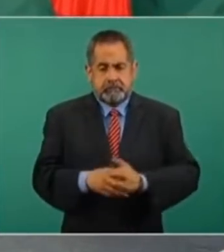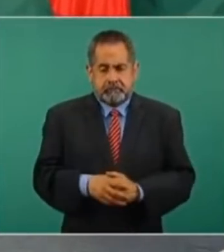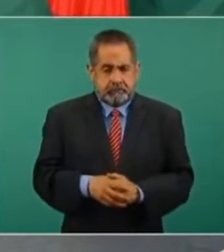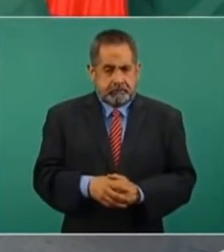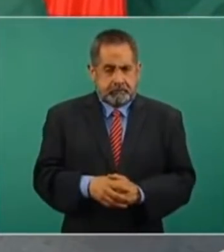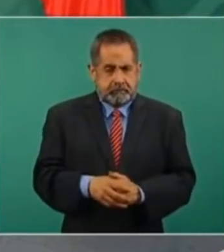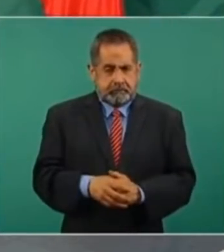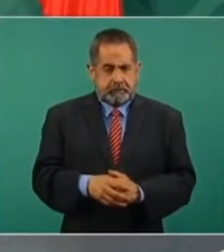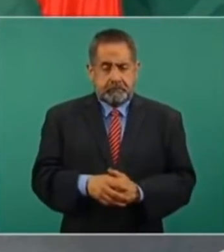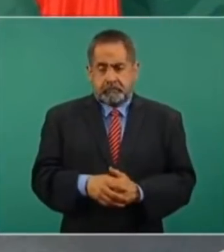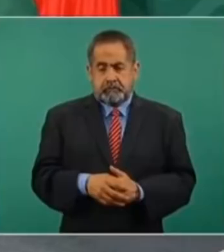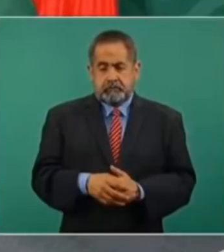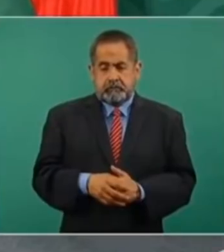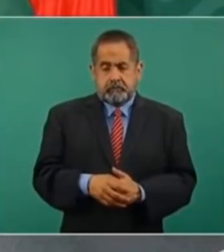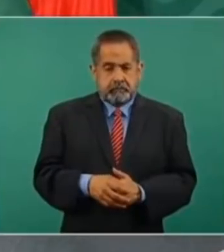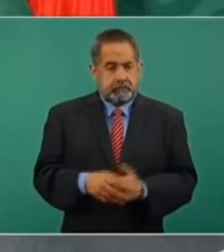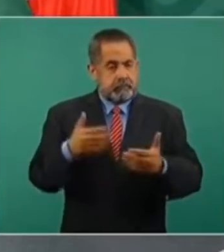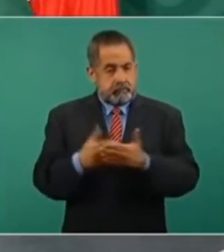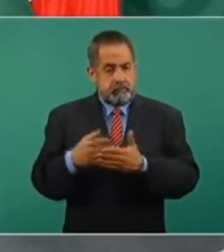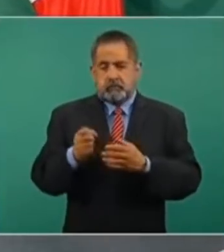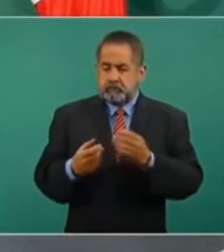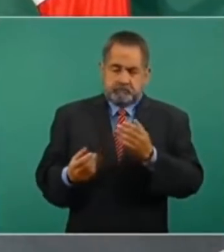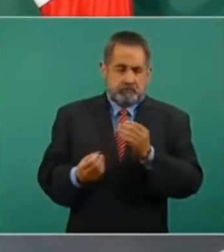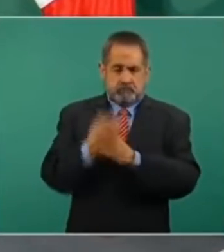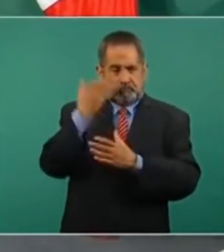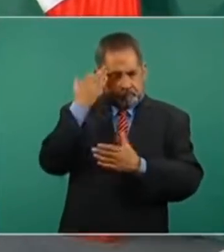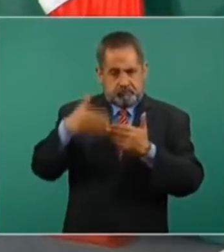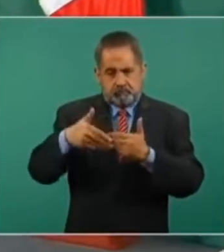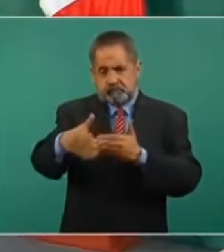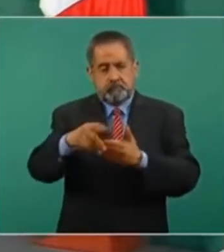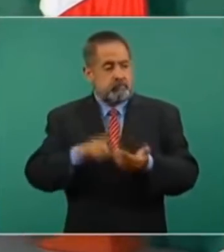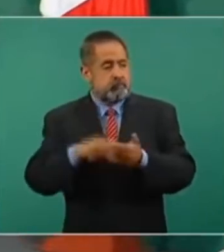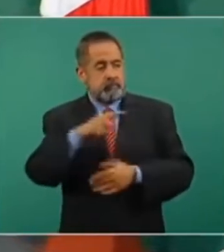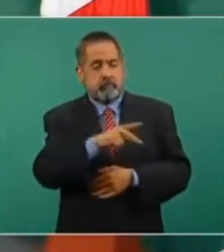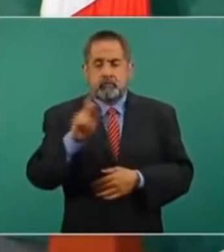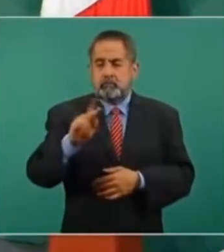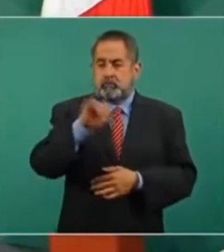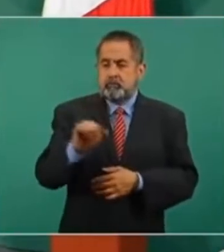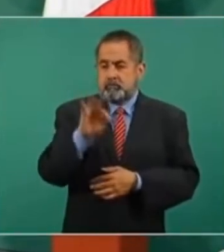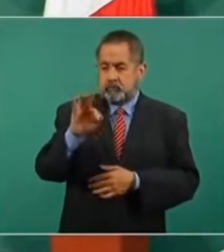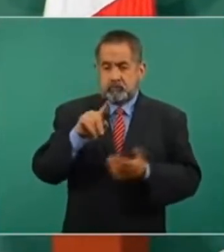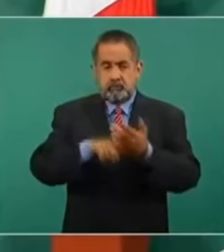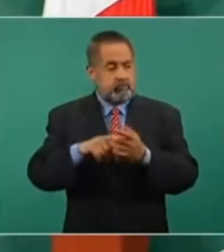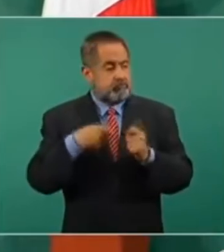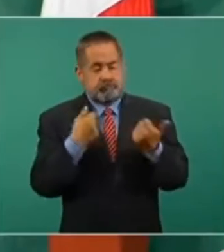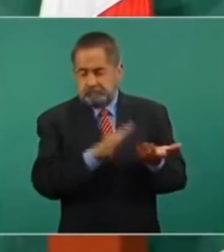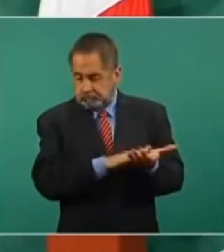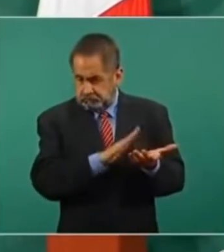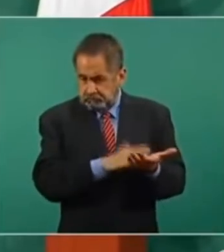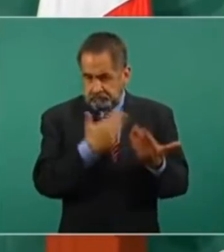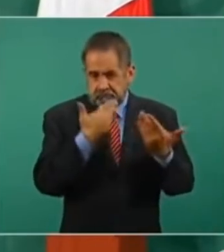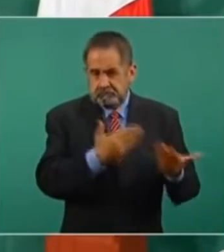Entonces, ahora en esta nueva etapa el Poder Judicial, y es cosa que yo celebro mucho,